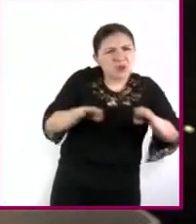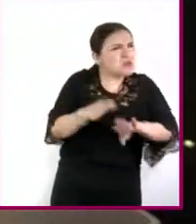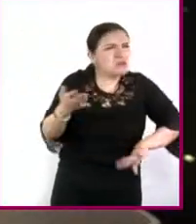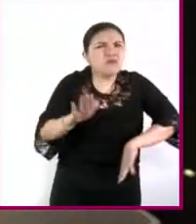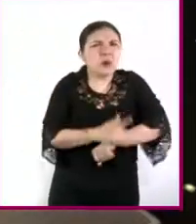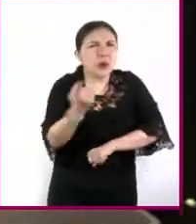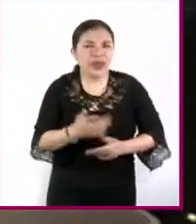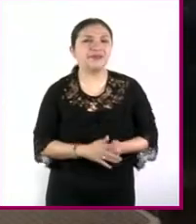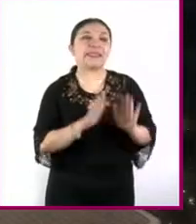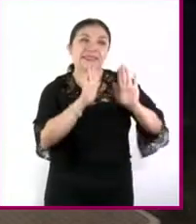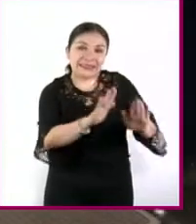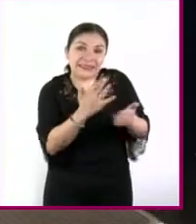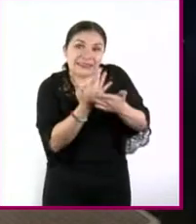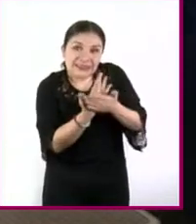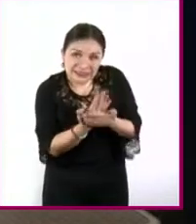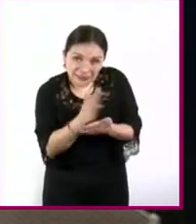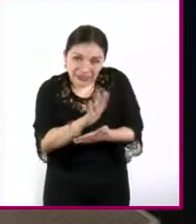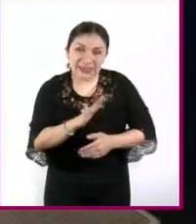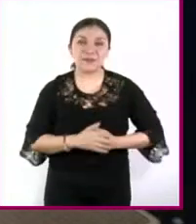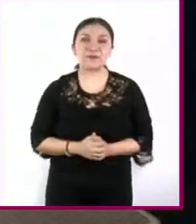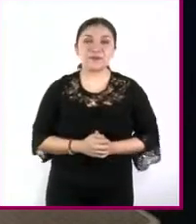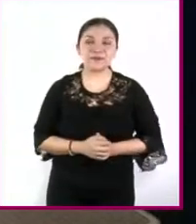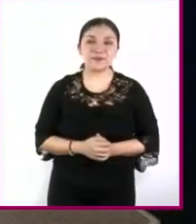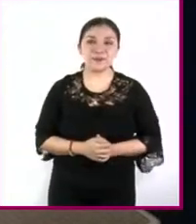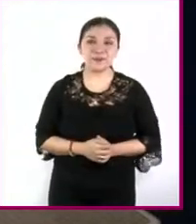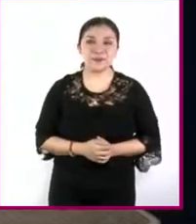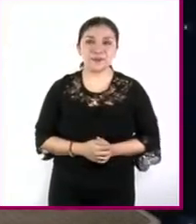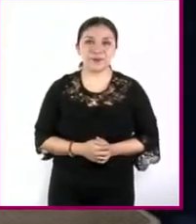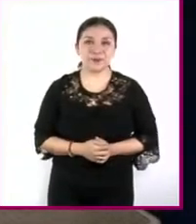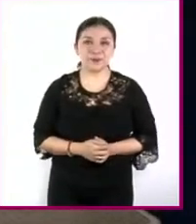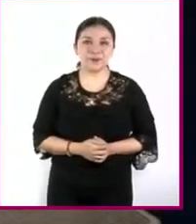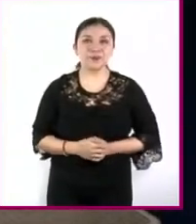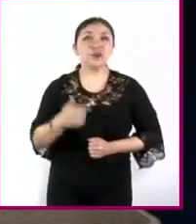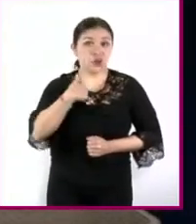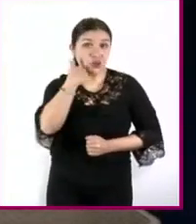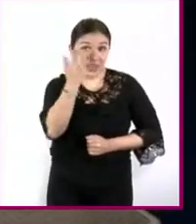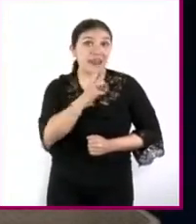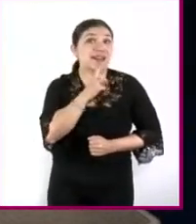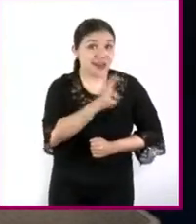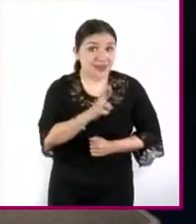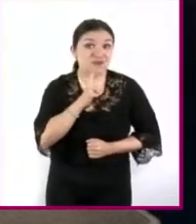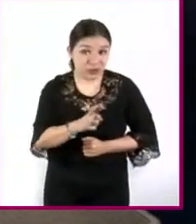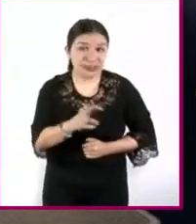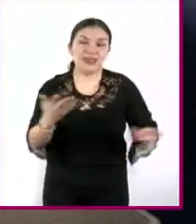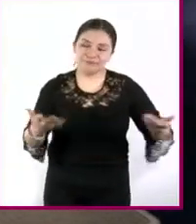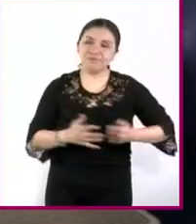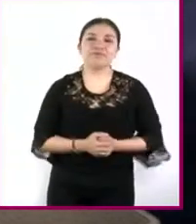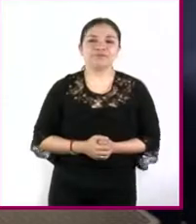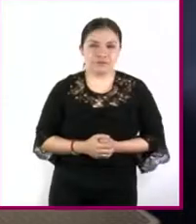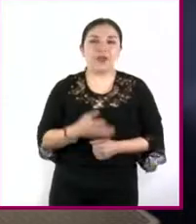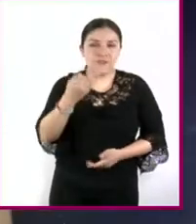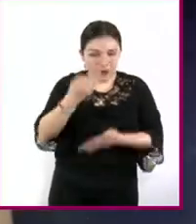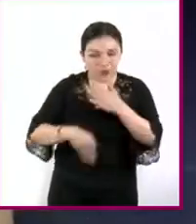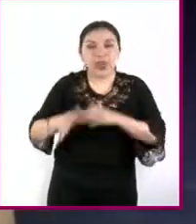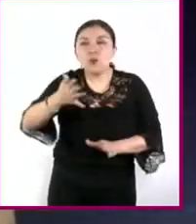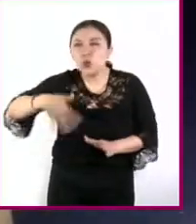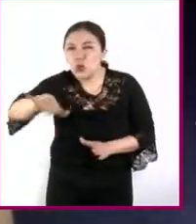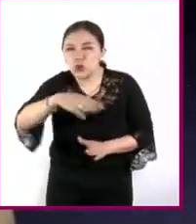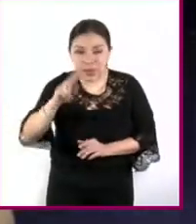espérame tantito memo queremos respuestas no memo pues busquémoslas